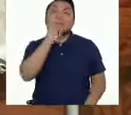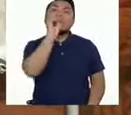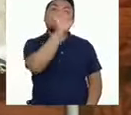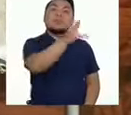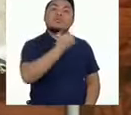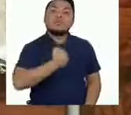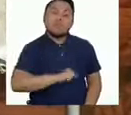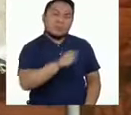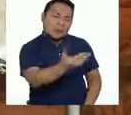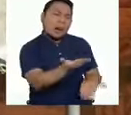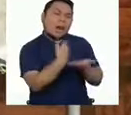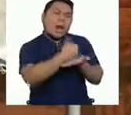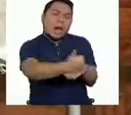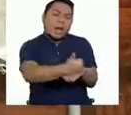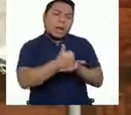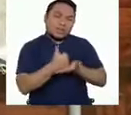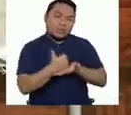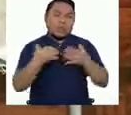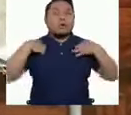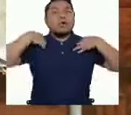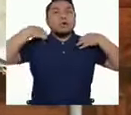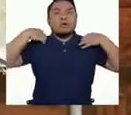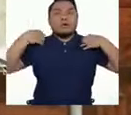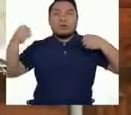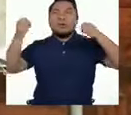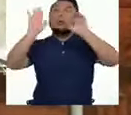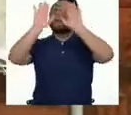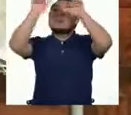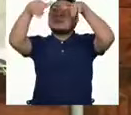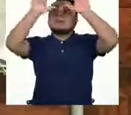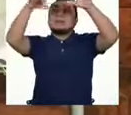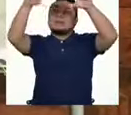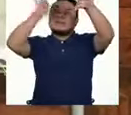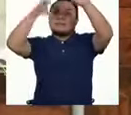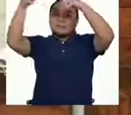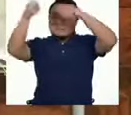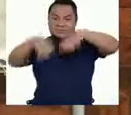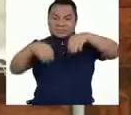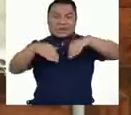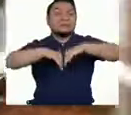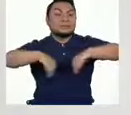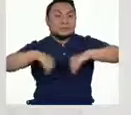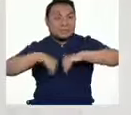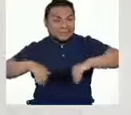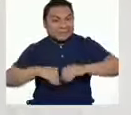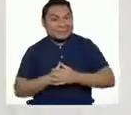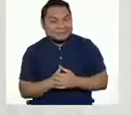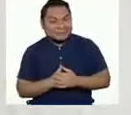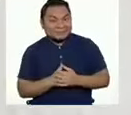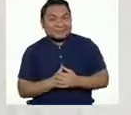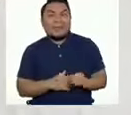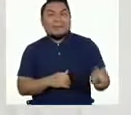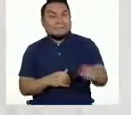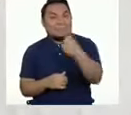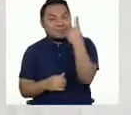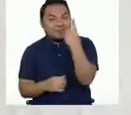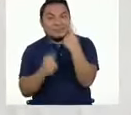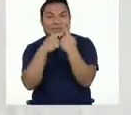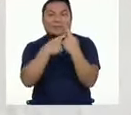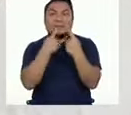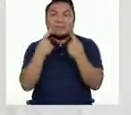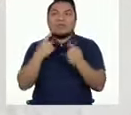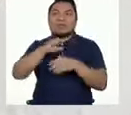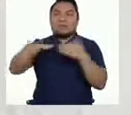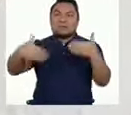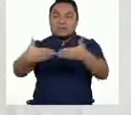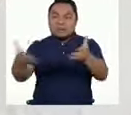hijas que los ayuden a recoger las prendas del tendedero para comenzar a separarlas. Primero, vaciemos